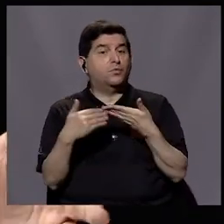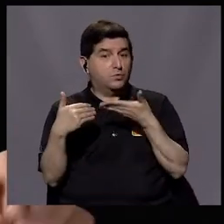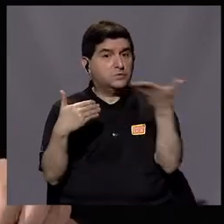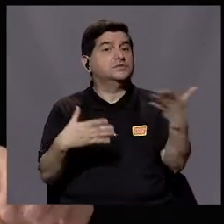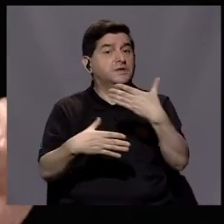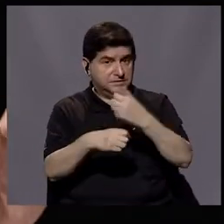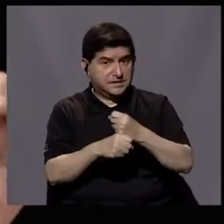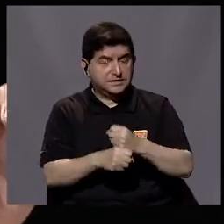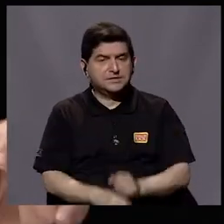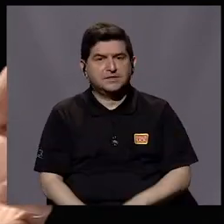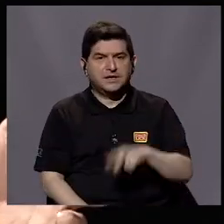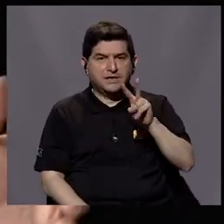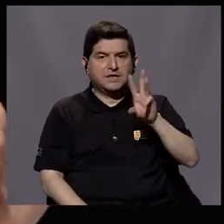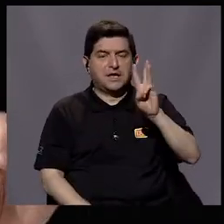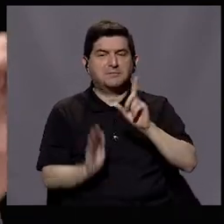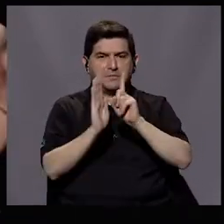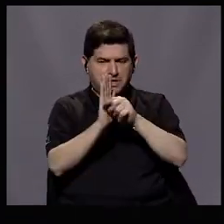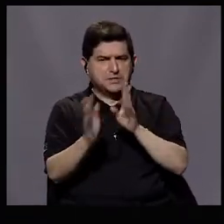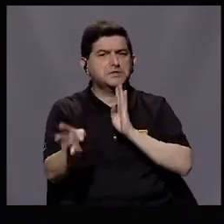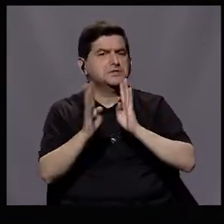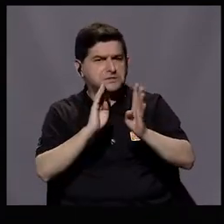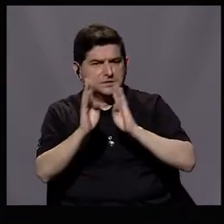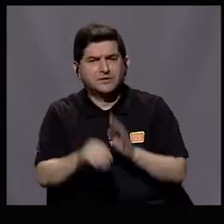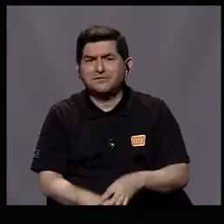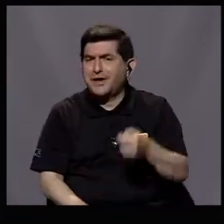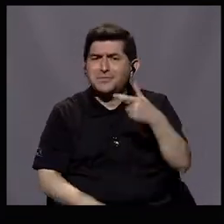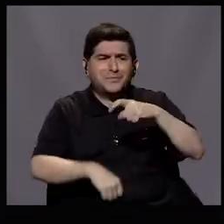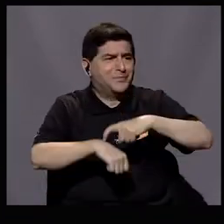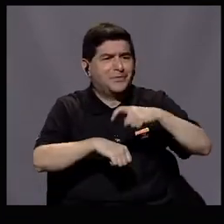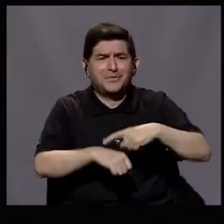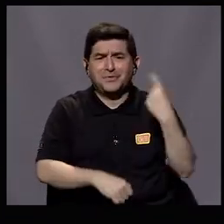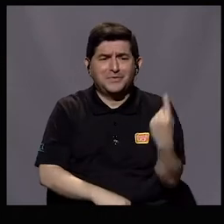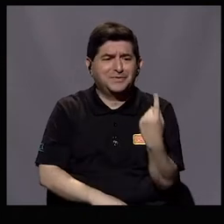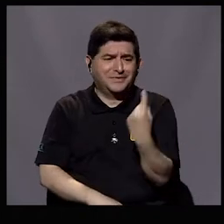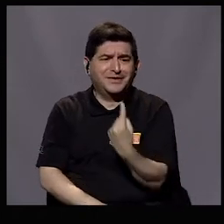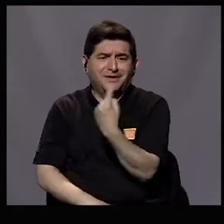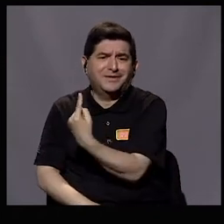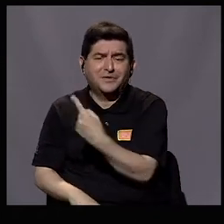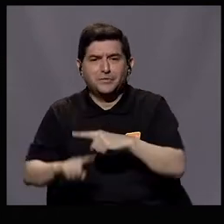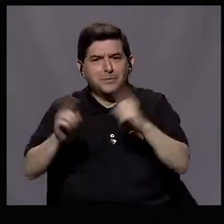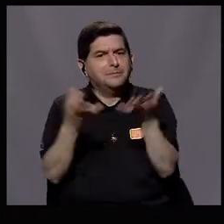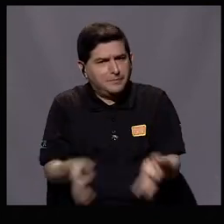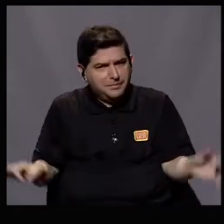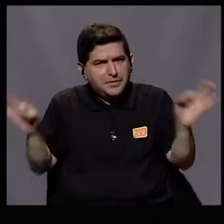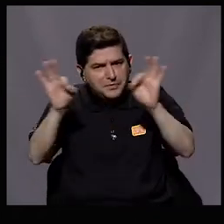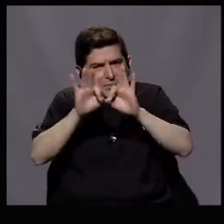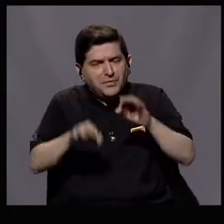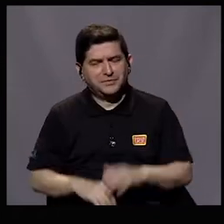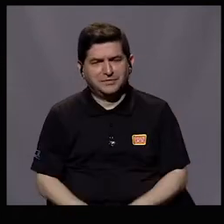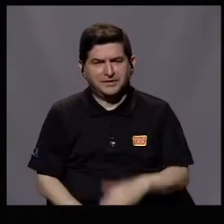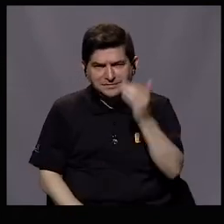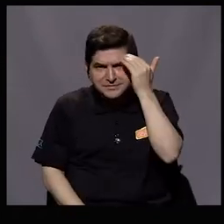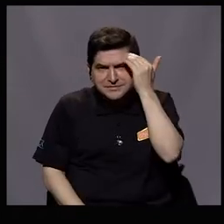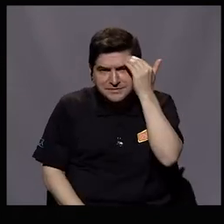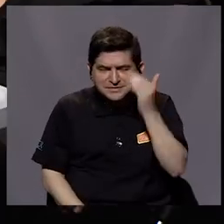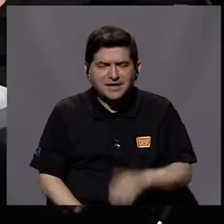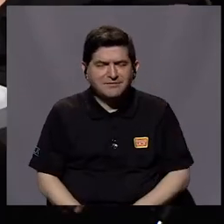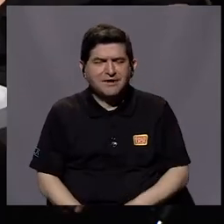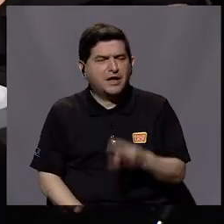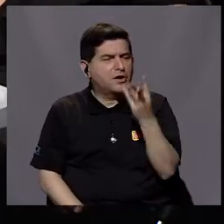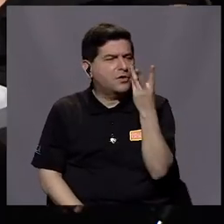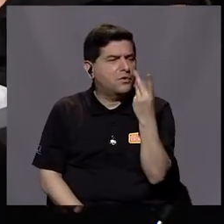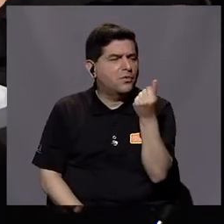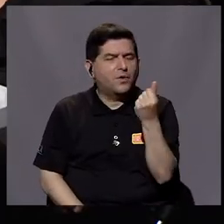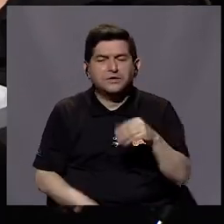demasiadas cosas y vamos a poder en estos 26 minutos conversar muy poquito de cada una de esas cosas que hacen, pero es muy importante ese aporte en lo